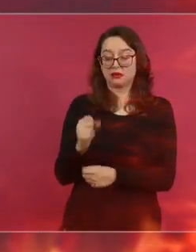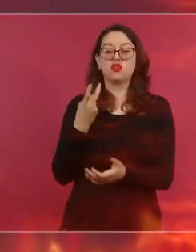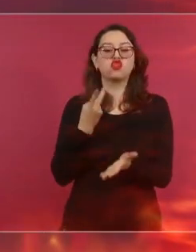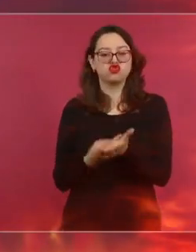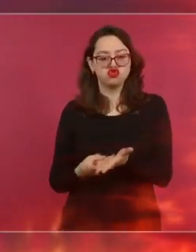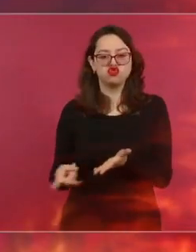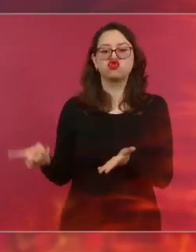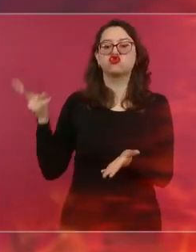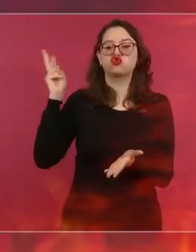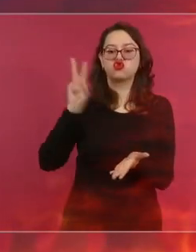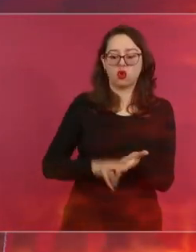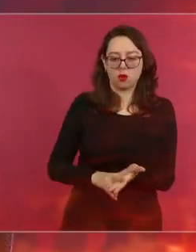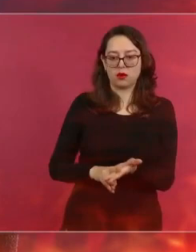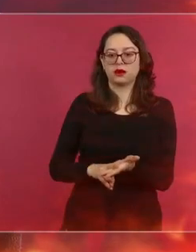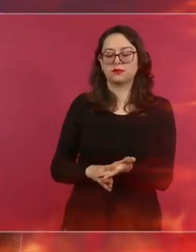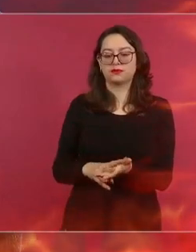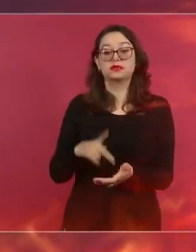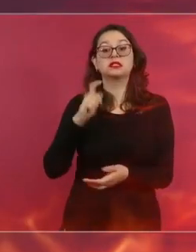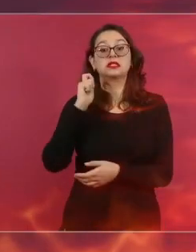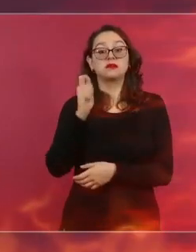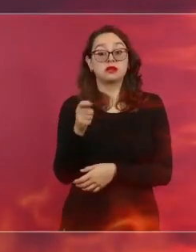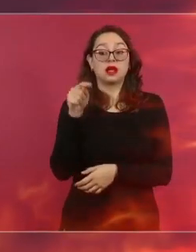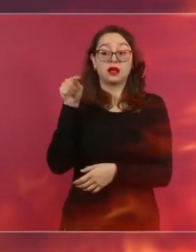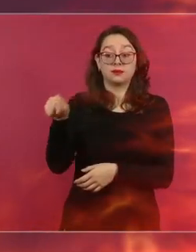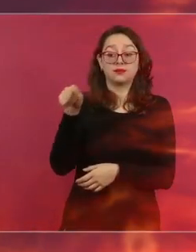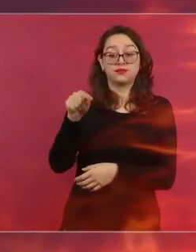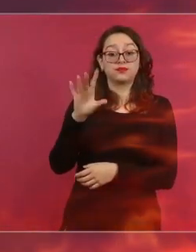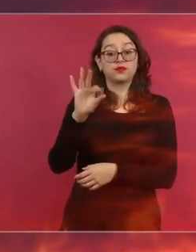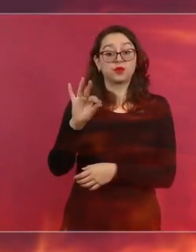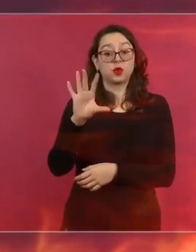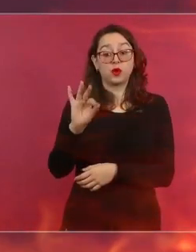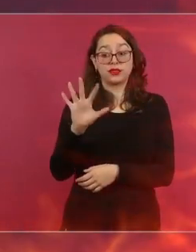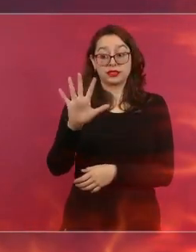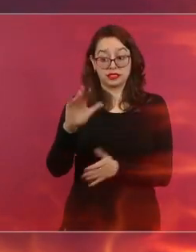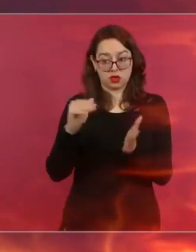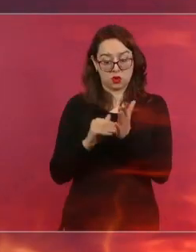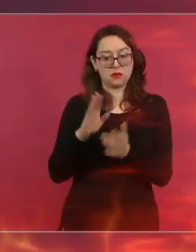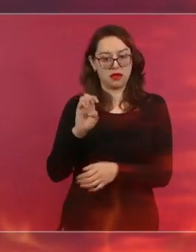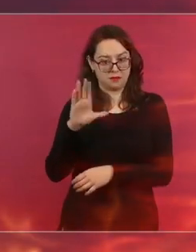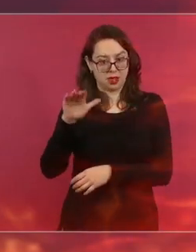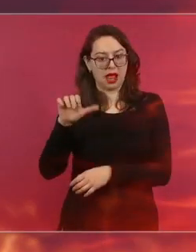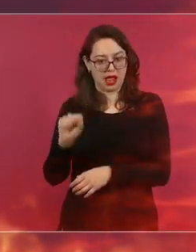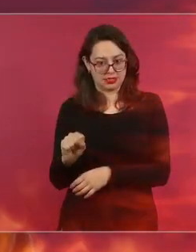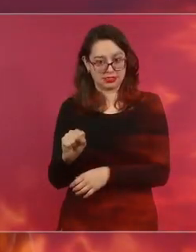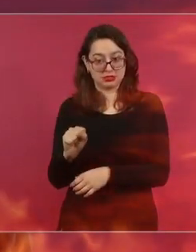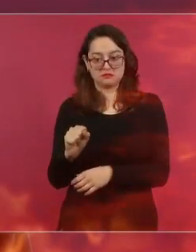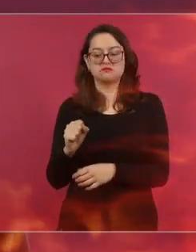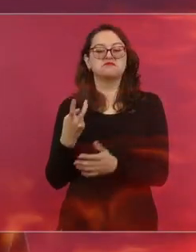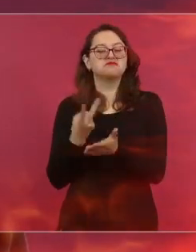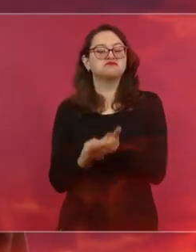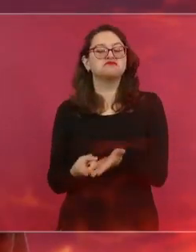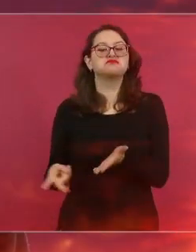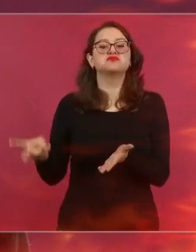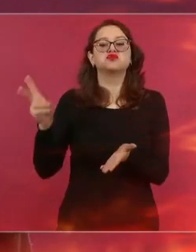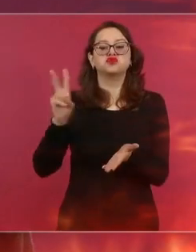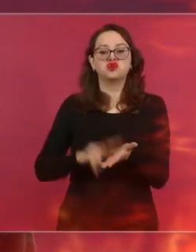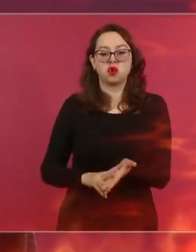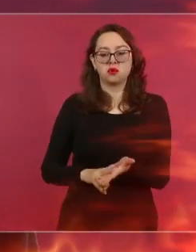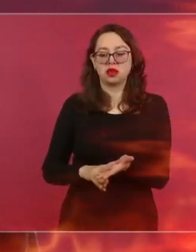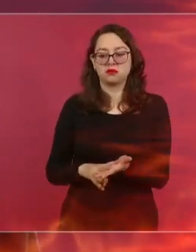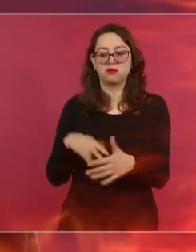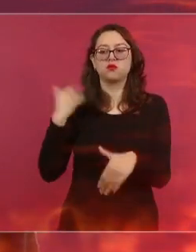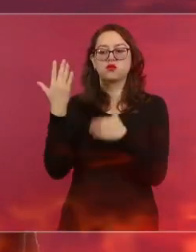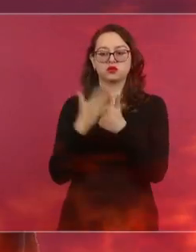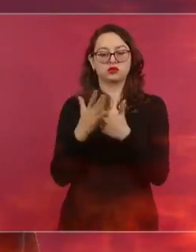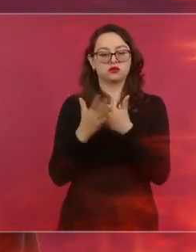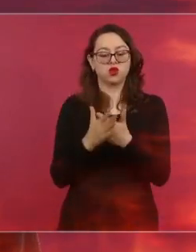impuestos ni en Acapulco ni en Coyuca desde octubre hasta febrero de 2024. No se va a cobrar el IVA, el impuesto sobre la renta